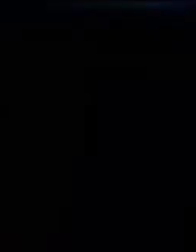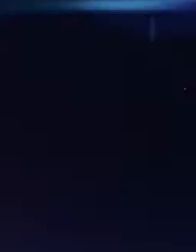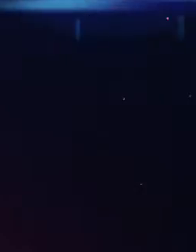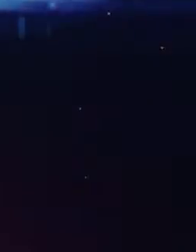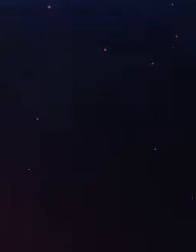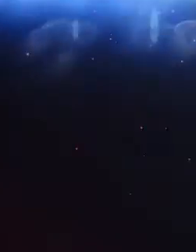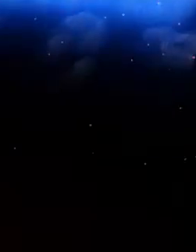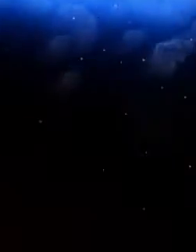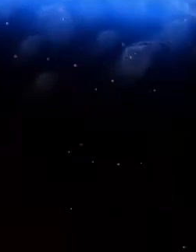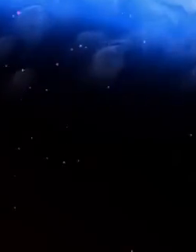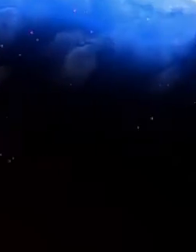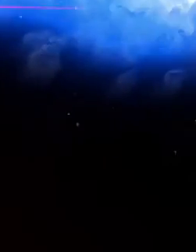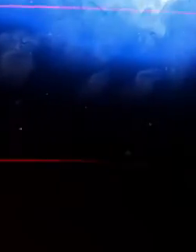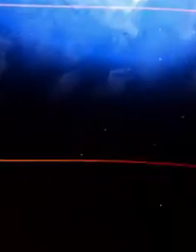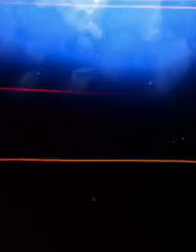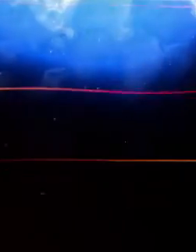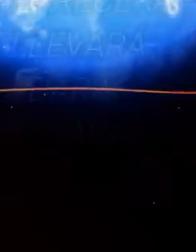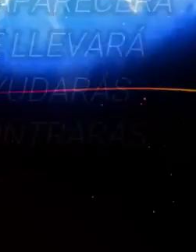mujeres.